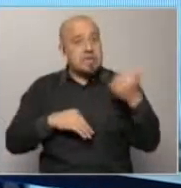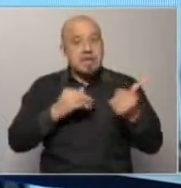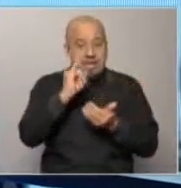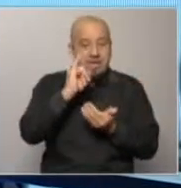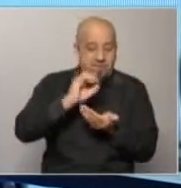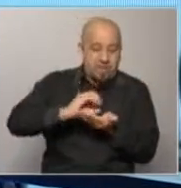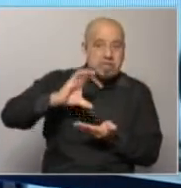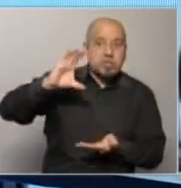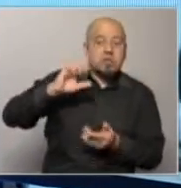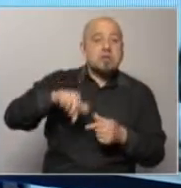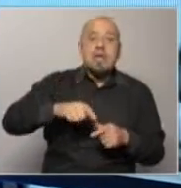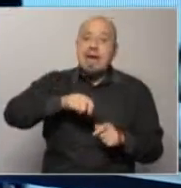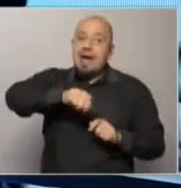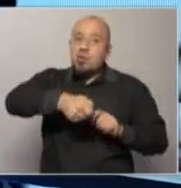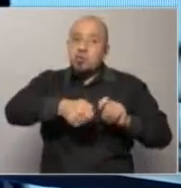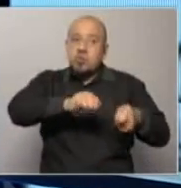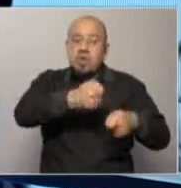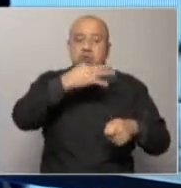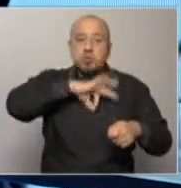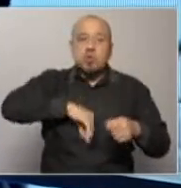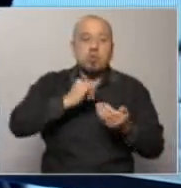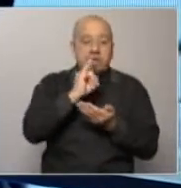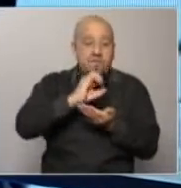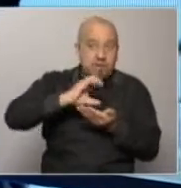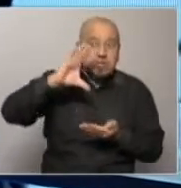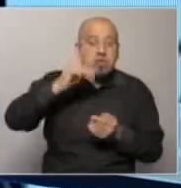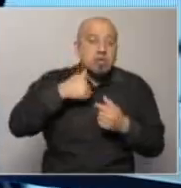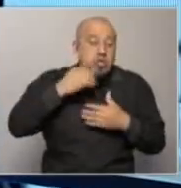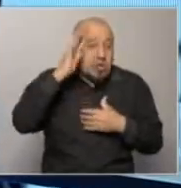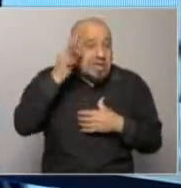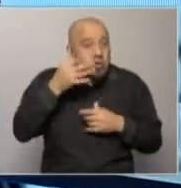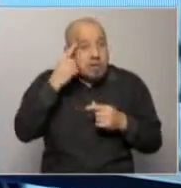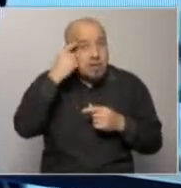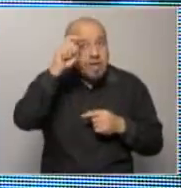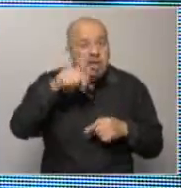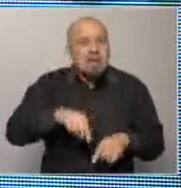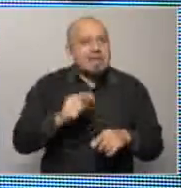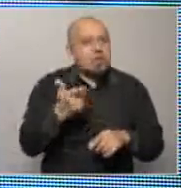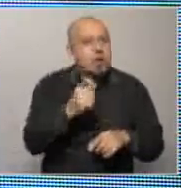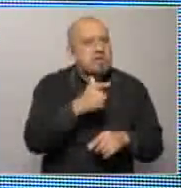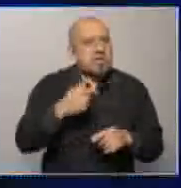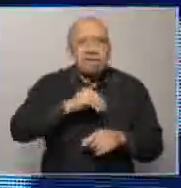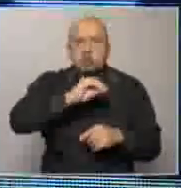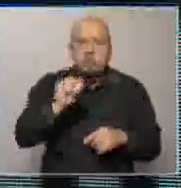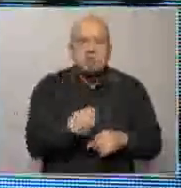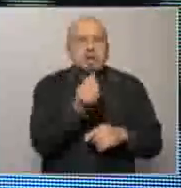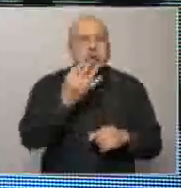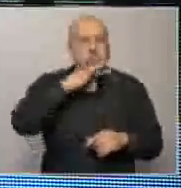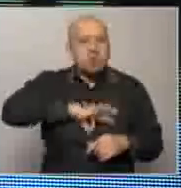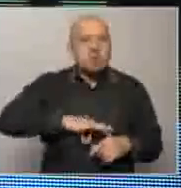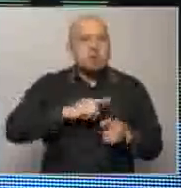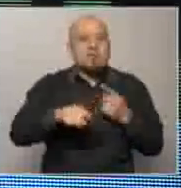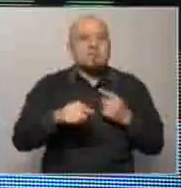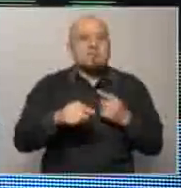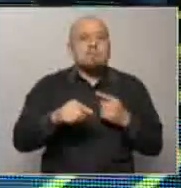alta y bueno ajustar los salarios sobre la inflación futura creo que la idea por lo que lleva a ver es que bueno no haya pérdida salarial a lo largo del quinquenio que a lo largo del